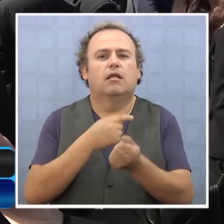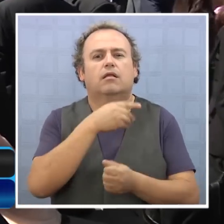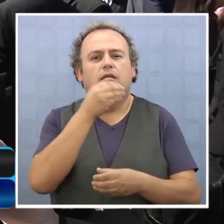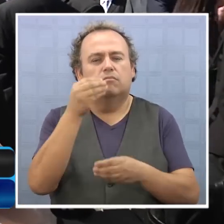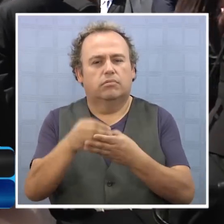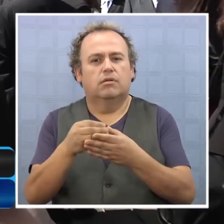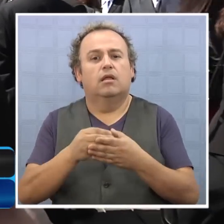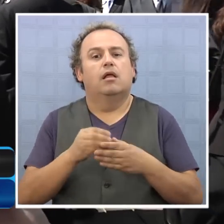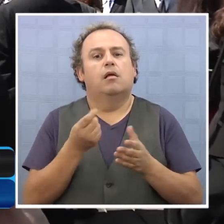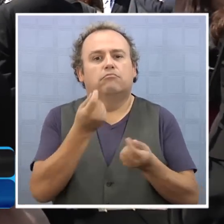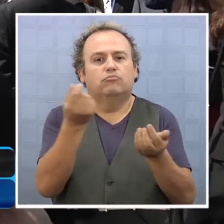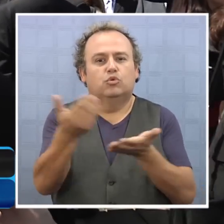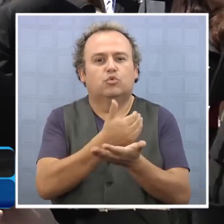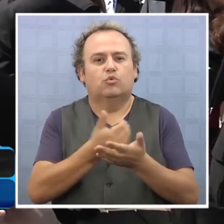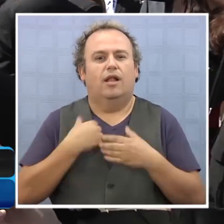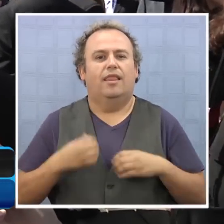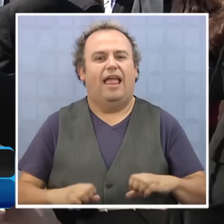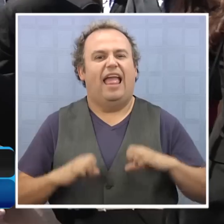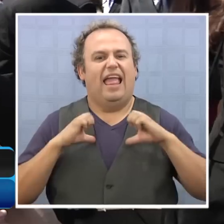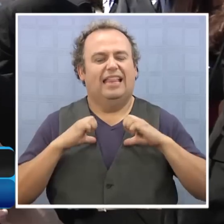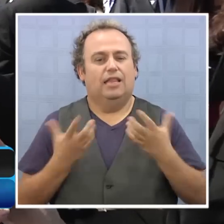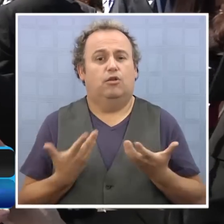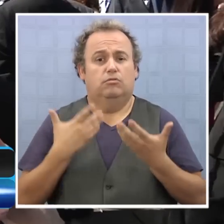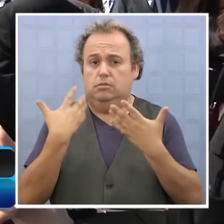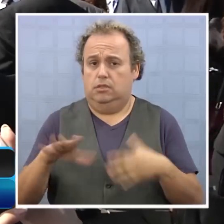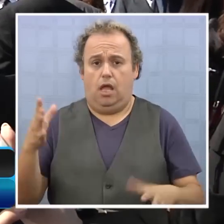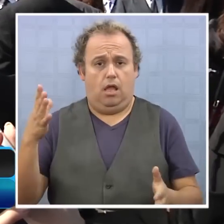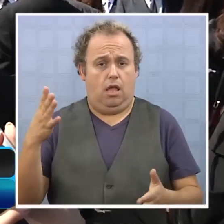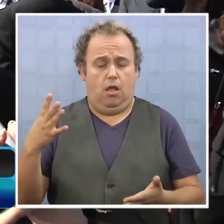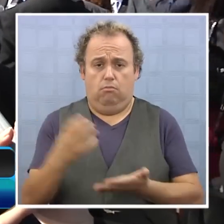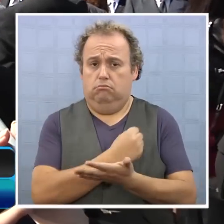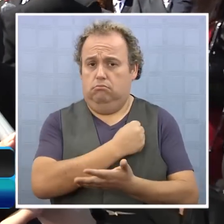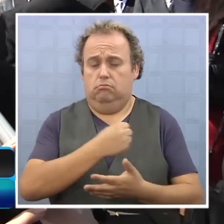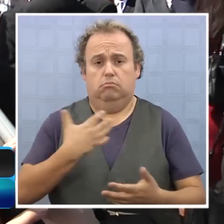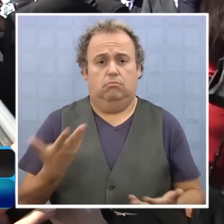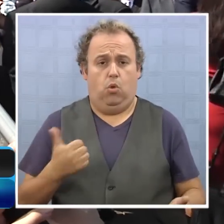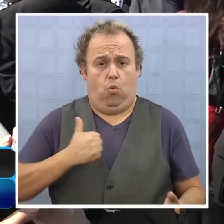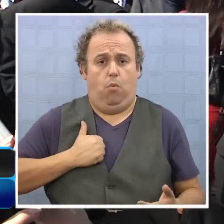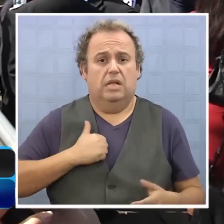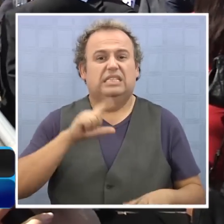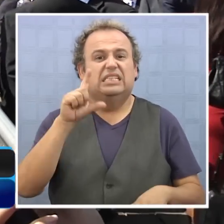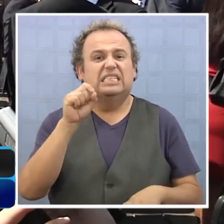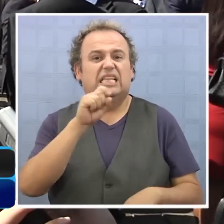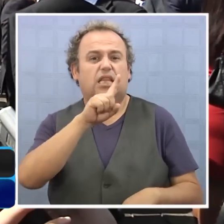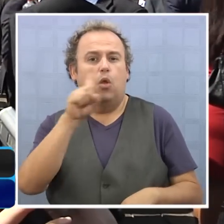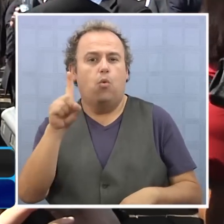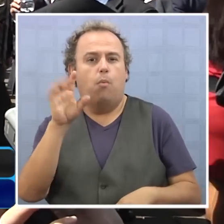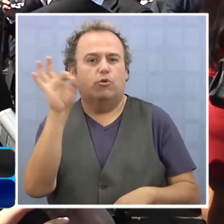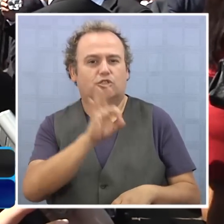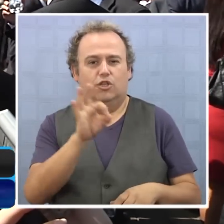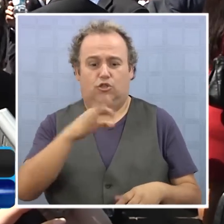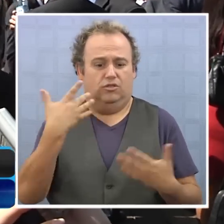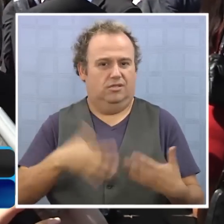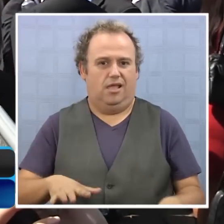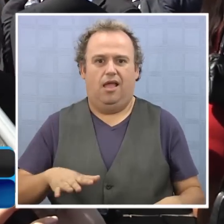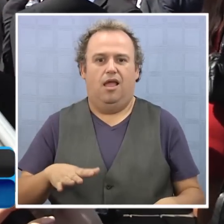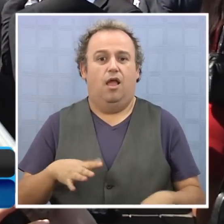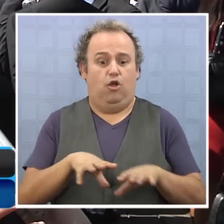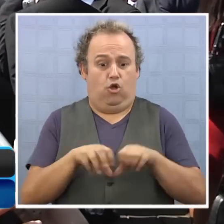ético, una gran cantidad de materias que están cumplidas. El 71% de los compromisos legislativos hoy día están